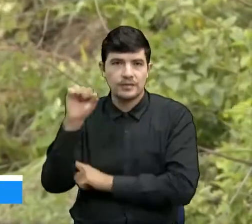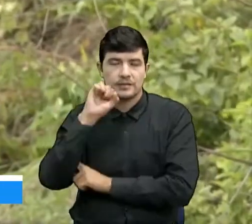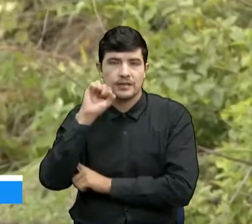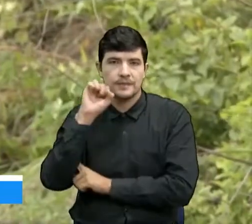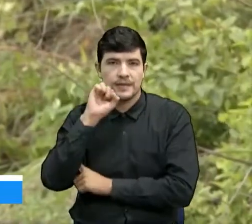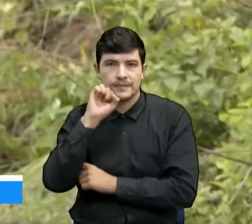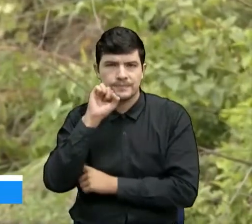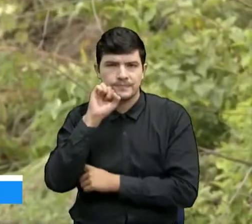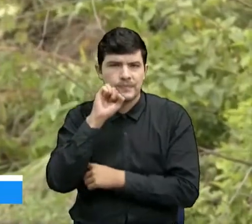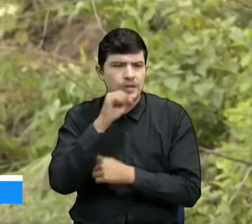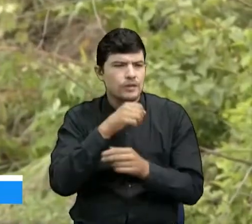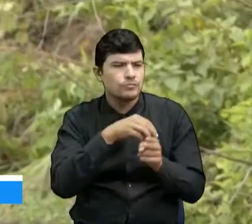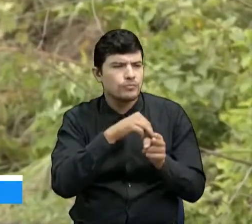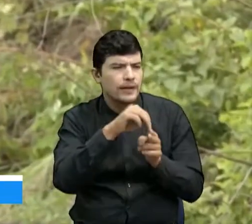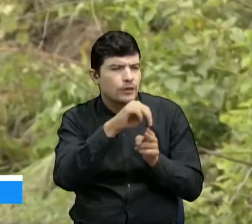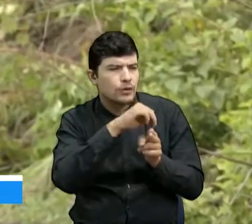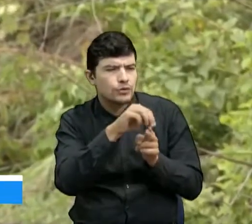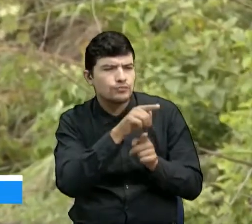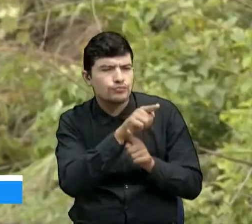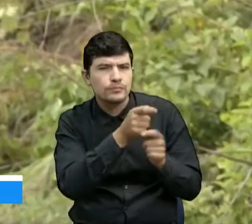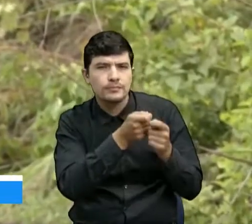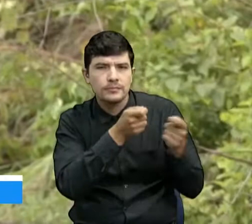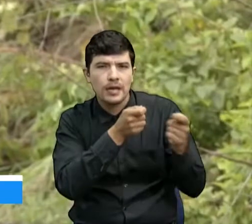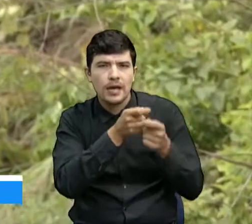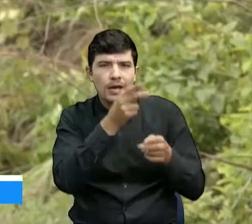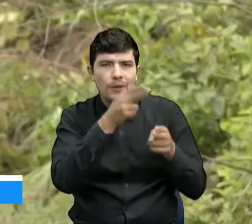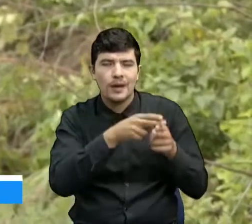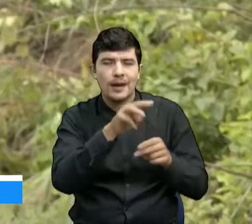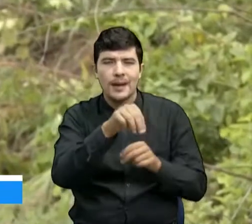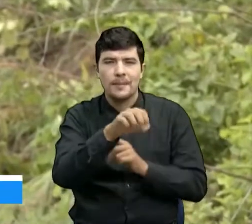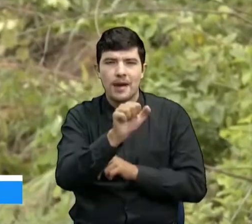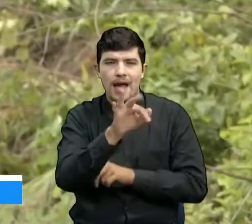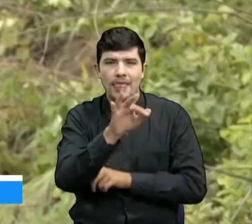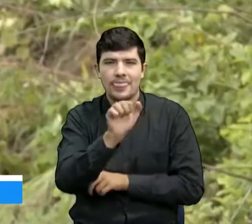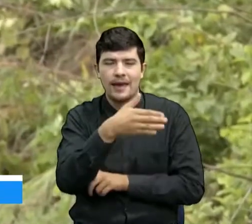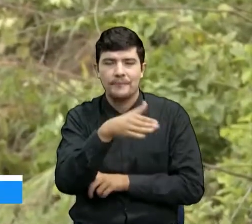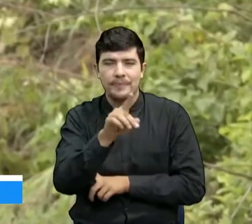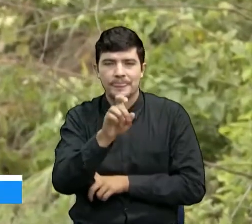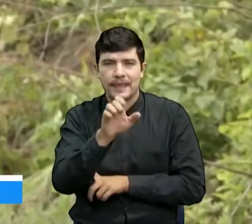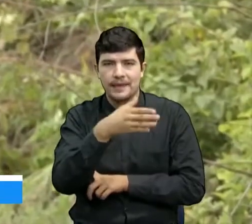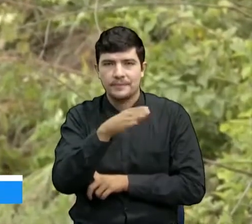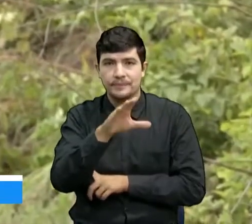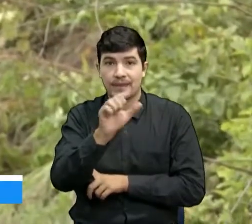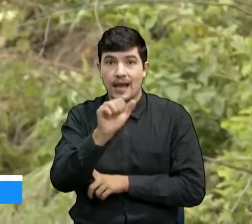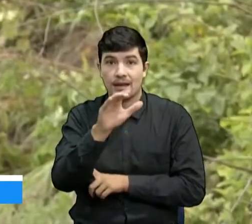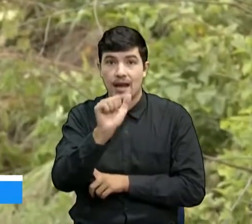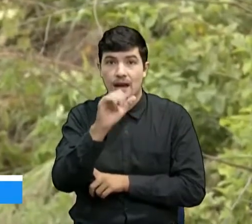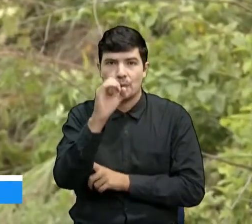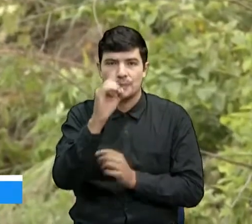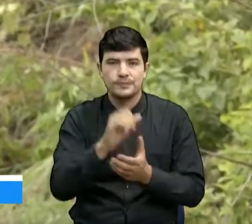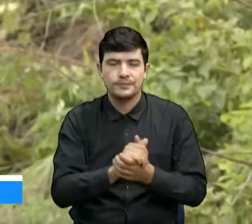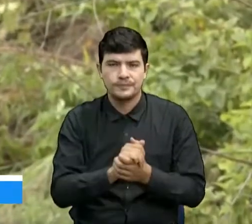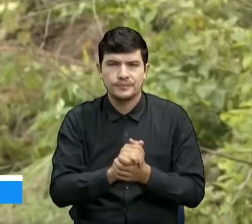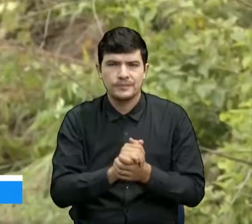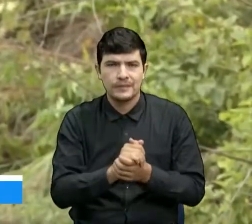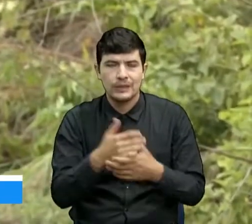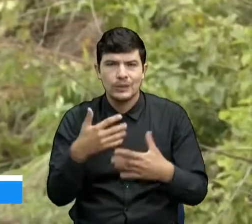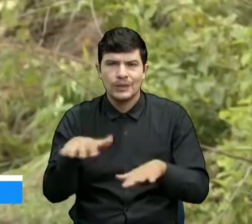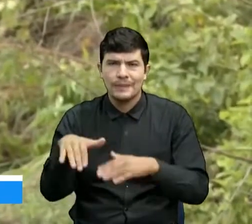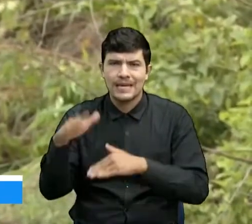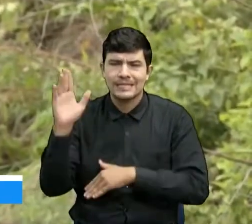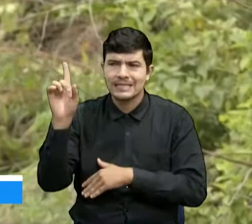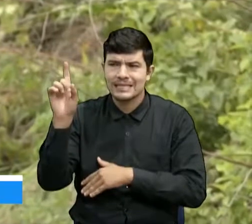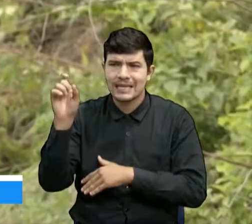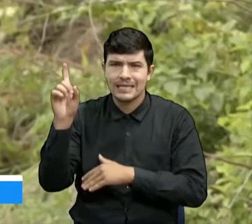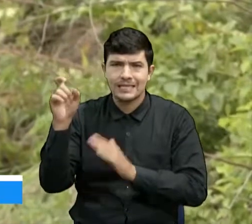Bermeja. A metros arriba del sitio conocido, del sector conocido como Mata de Cacao. Aquí en las últimas horas más de 6.000 metros cúbicos de